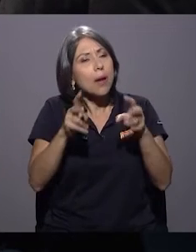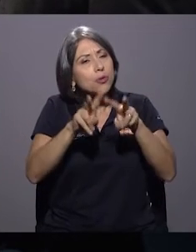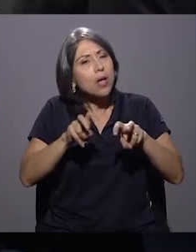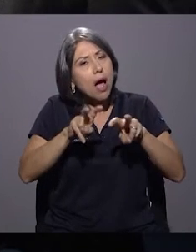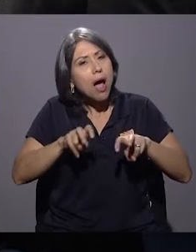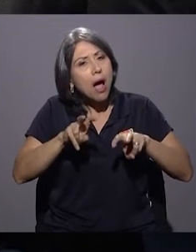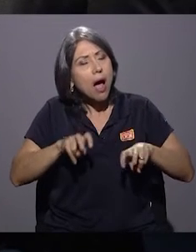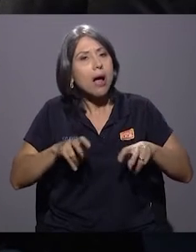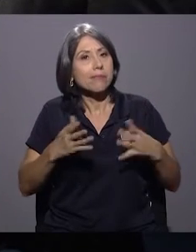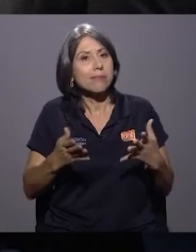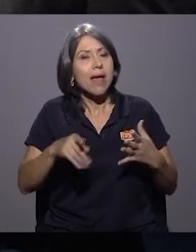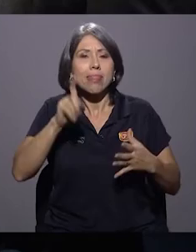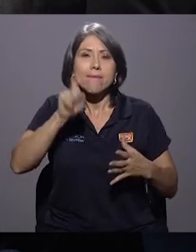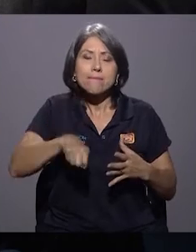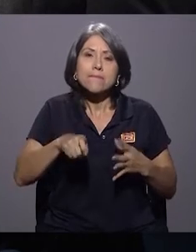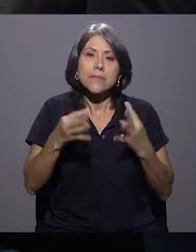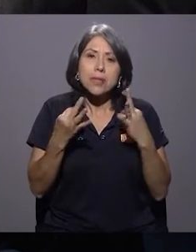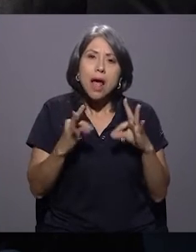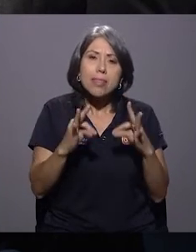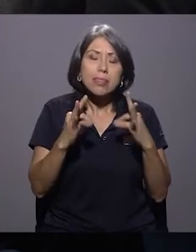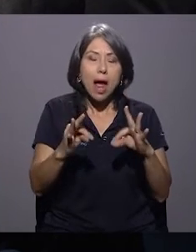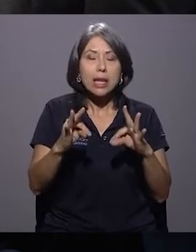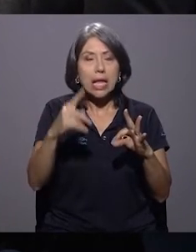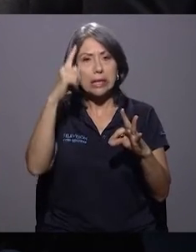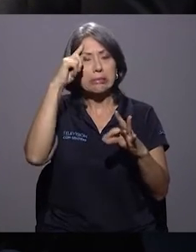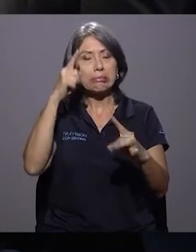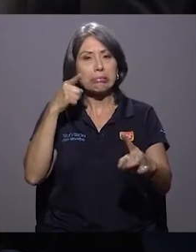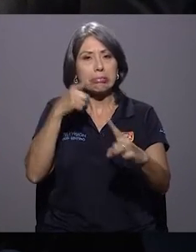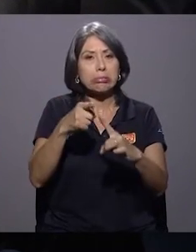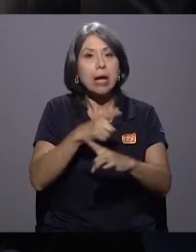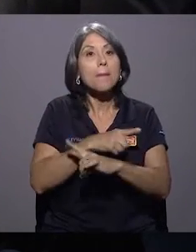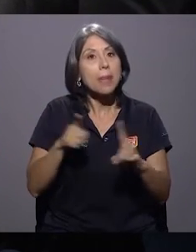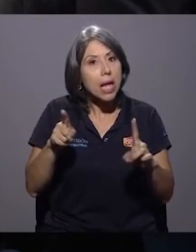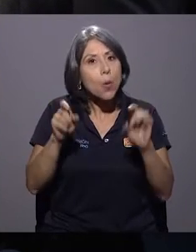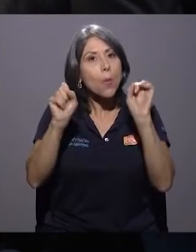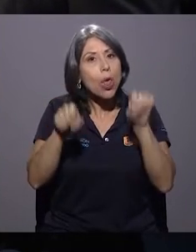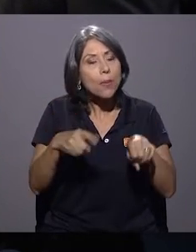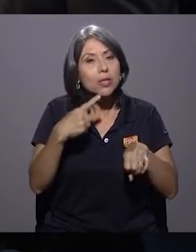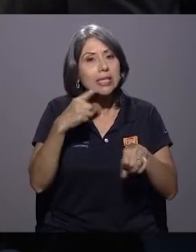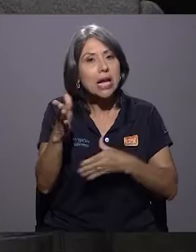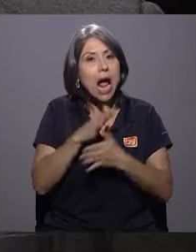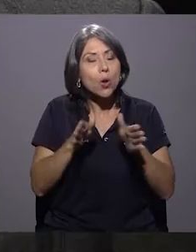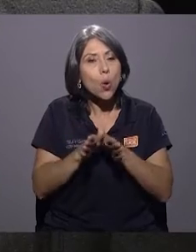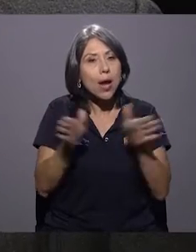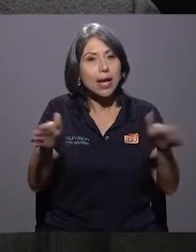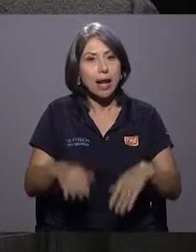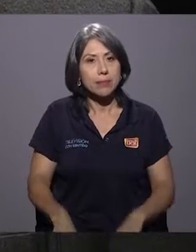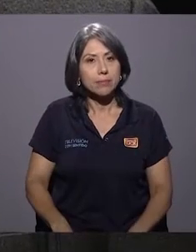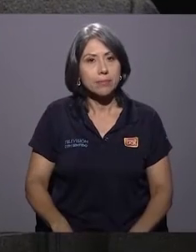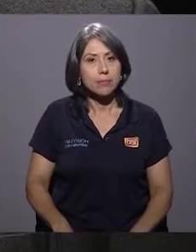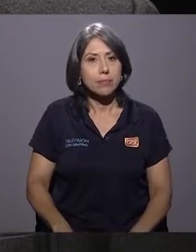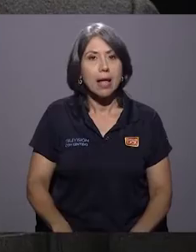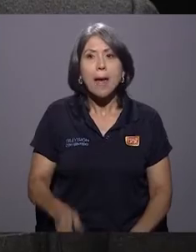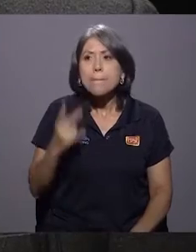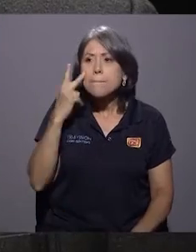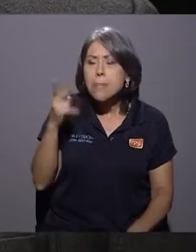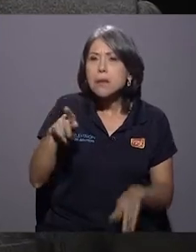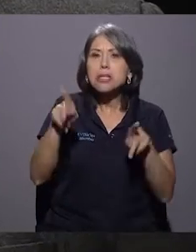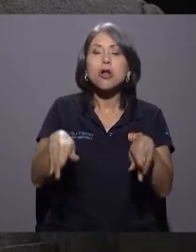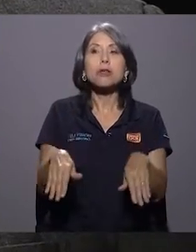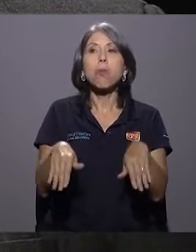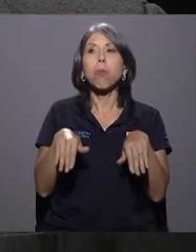realmente tendríamos que tratar de aterrizar. Pero sí podemos decirle algo generalizado, y es que la poca votación